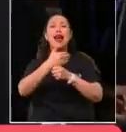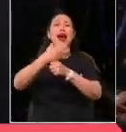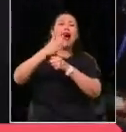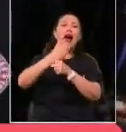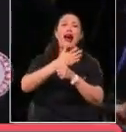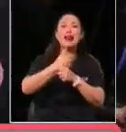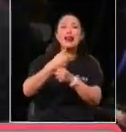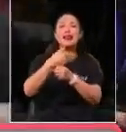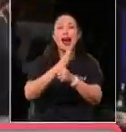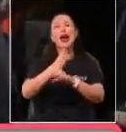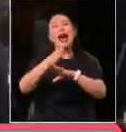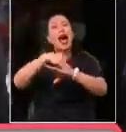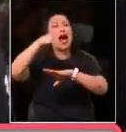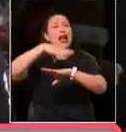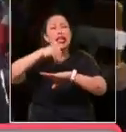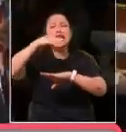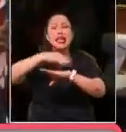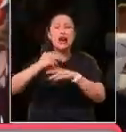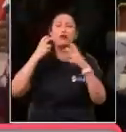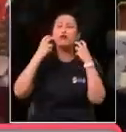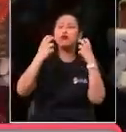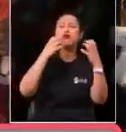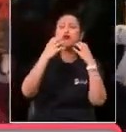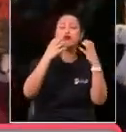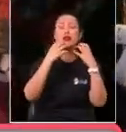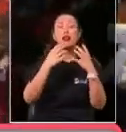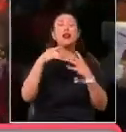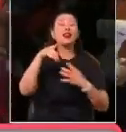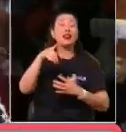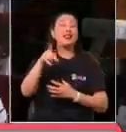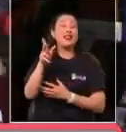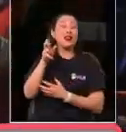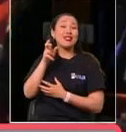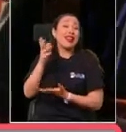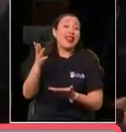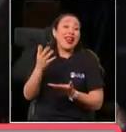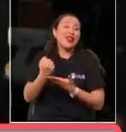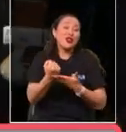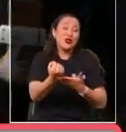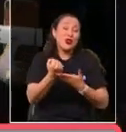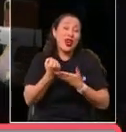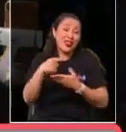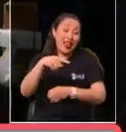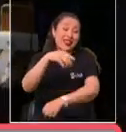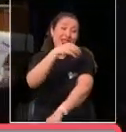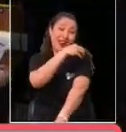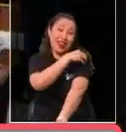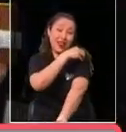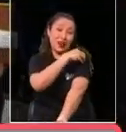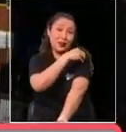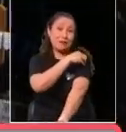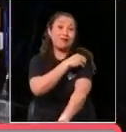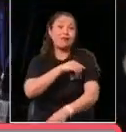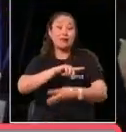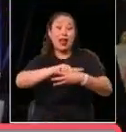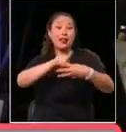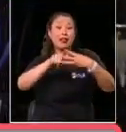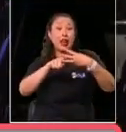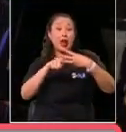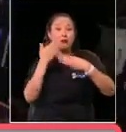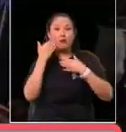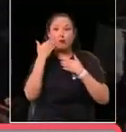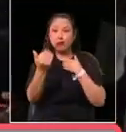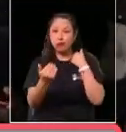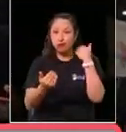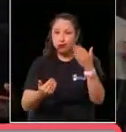así se escucha también la solidaridad de esta ciudad y de toda esta región. Y vamos a recibir tres importantes donaciones